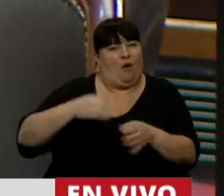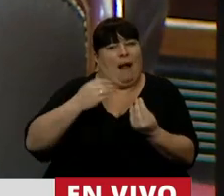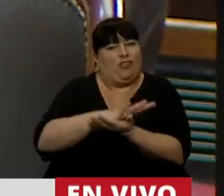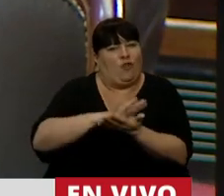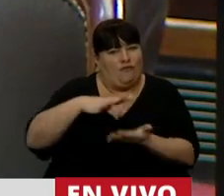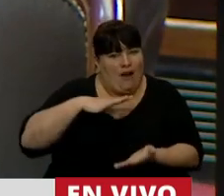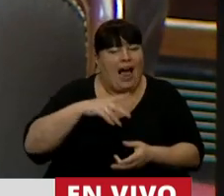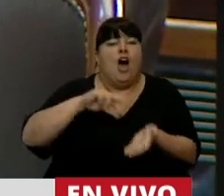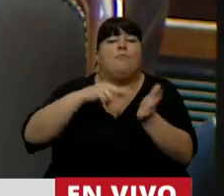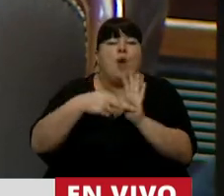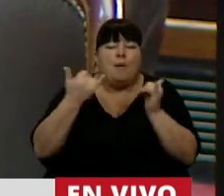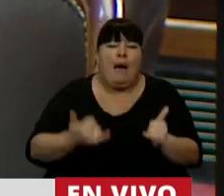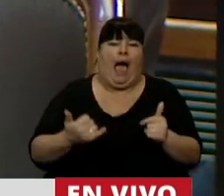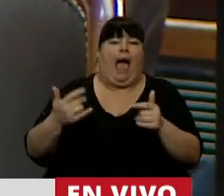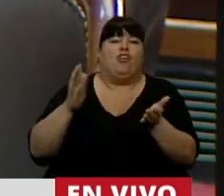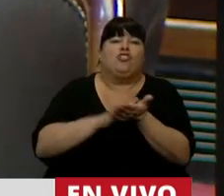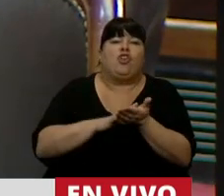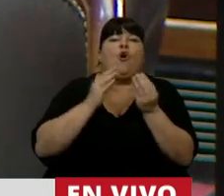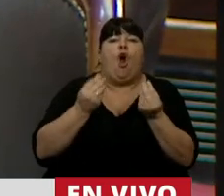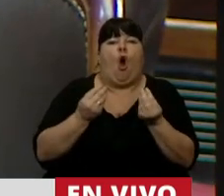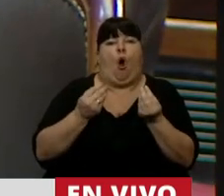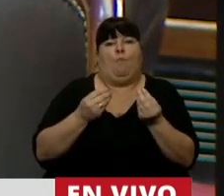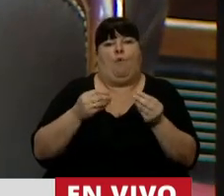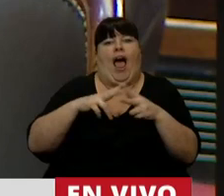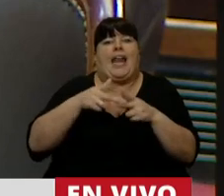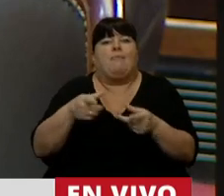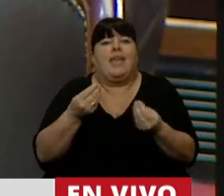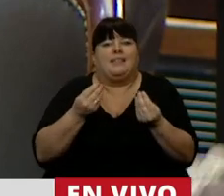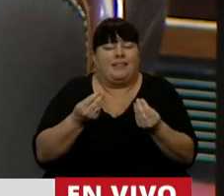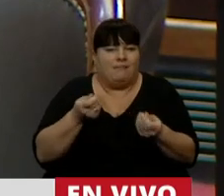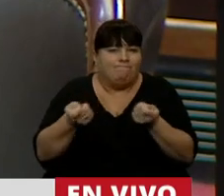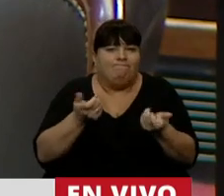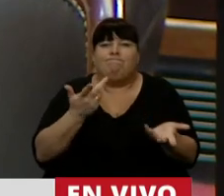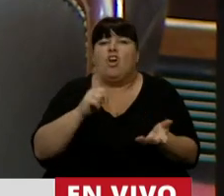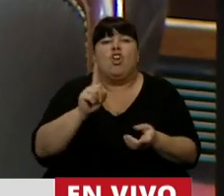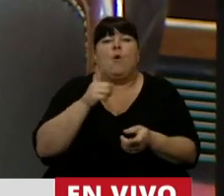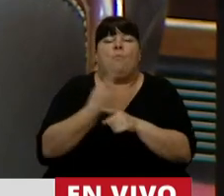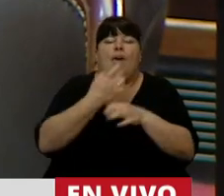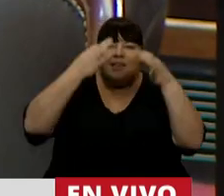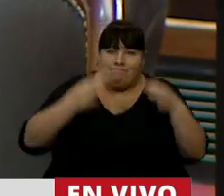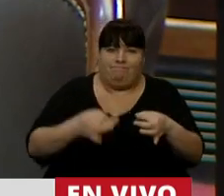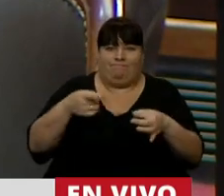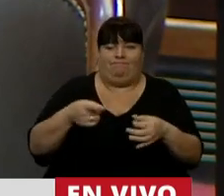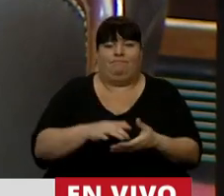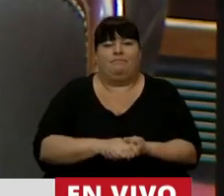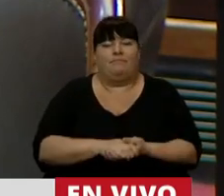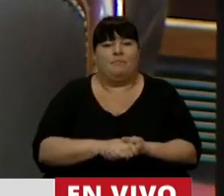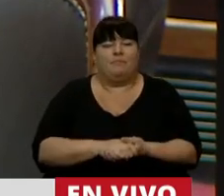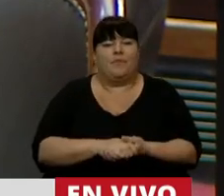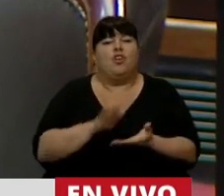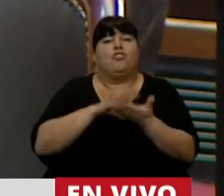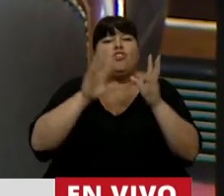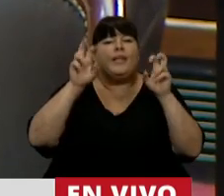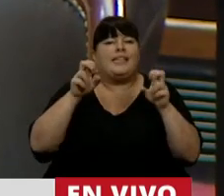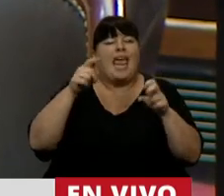El problema es que existen polémicas en torno a la aplicación de estas herramientas que no permiten su correcta implementación. Con